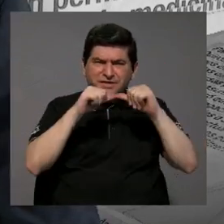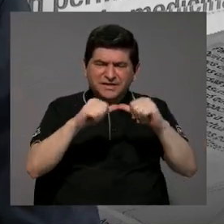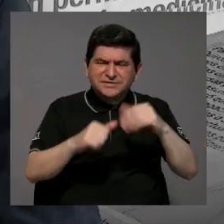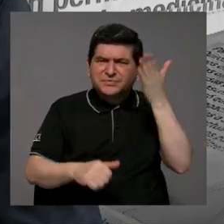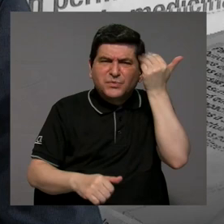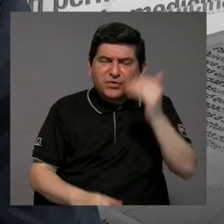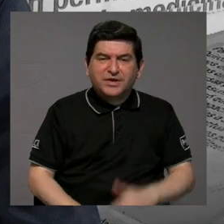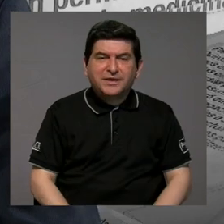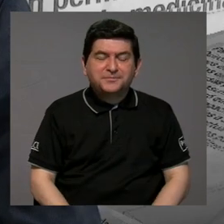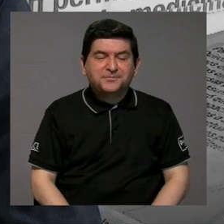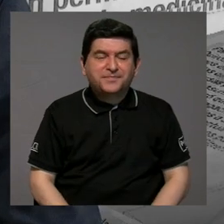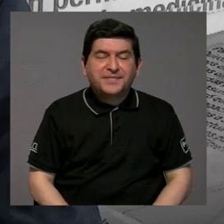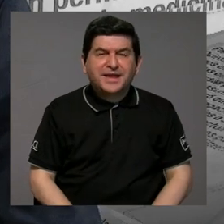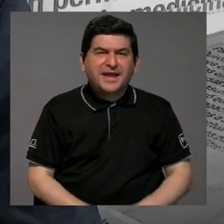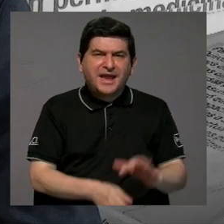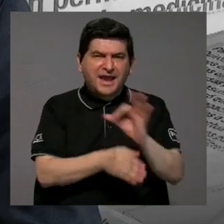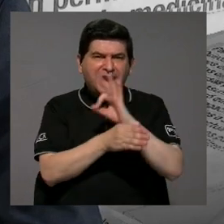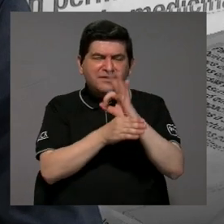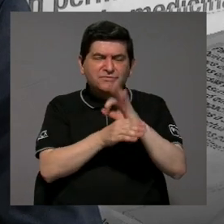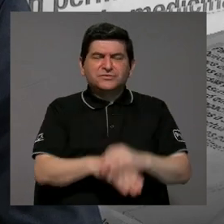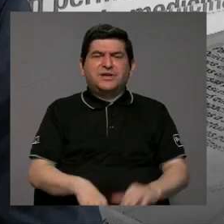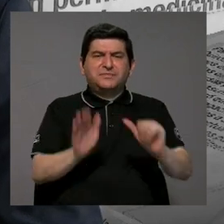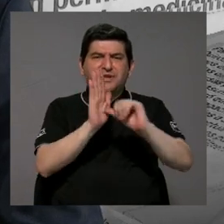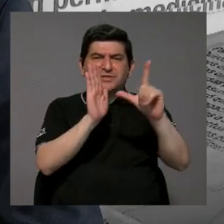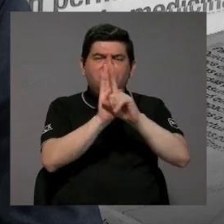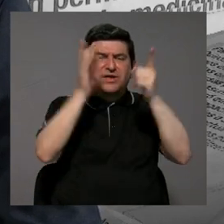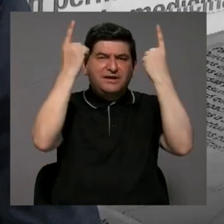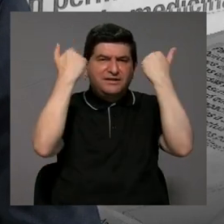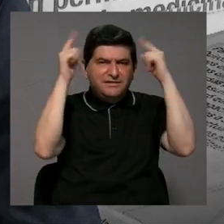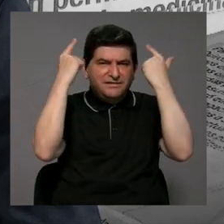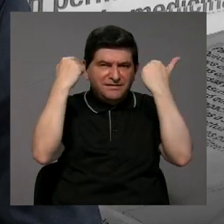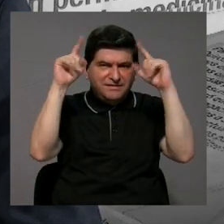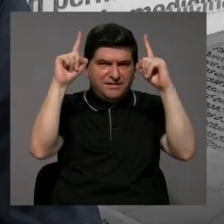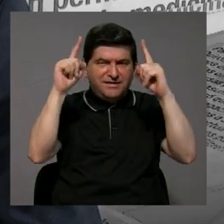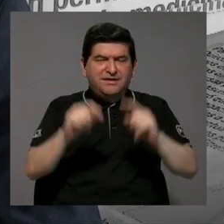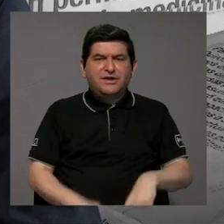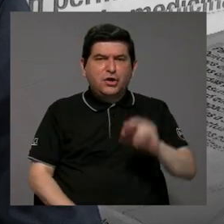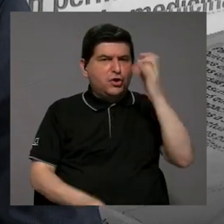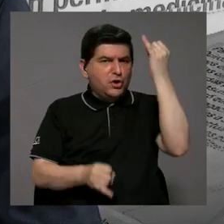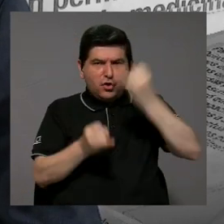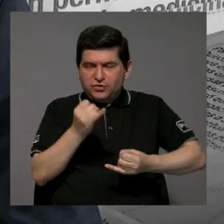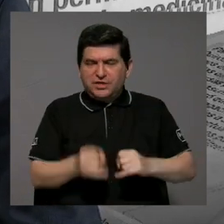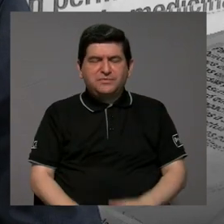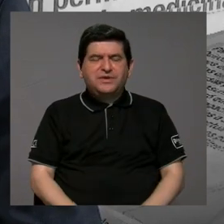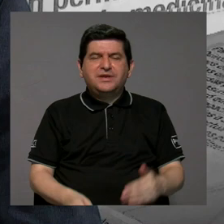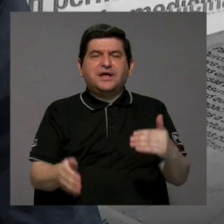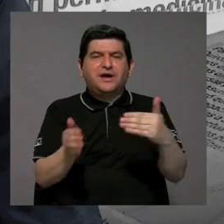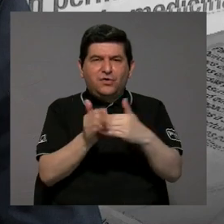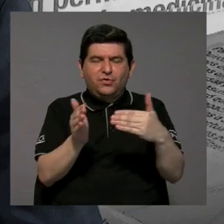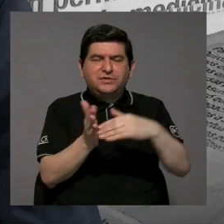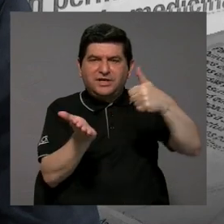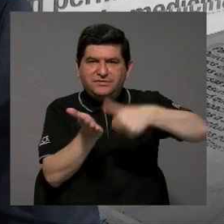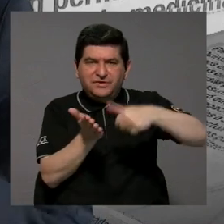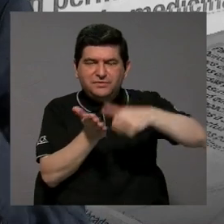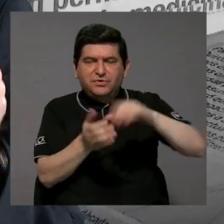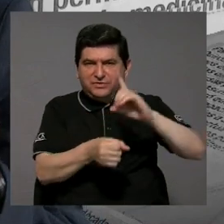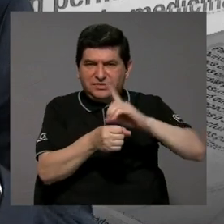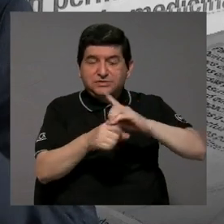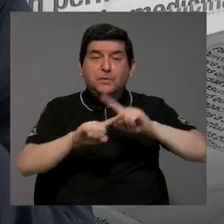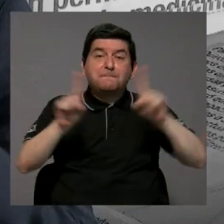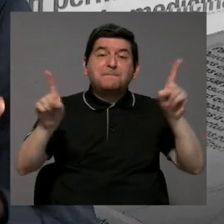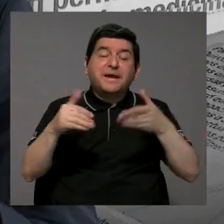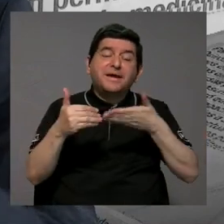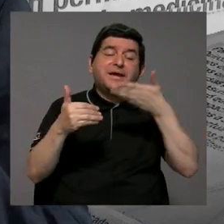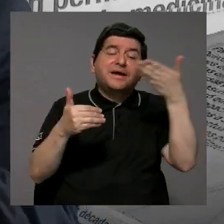el tema de la eficiencia de la Asamblea Legislativa no se agota con la reelección, pero ese podría ser un